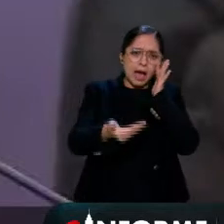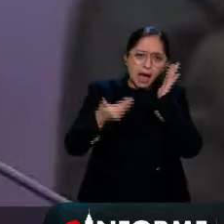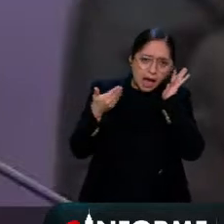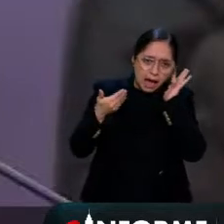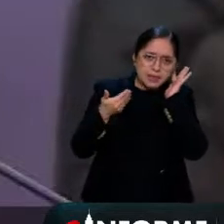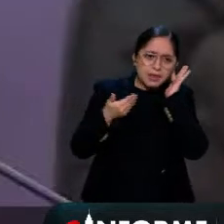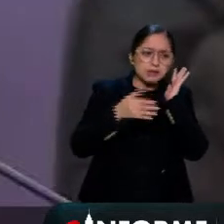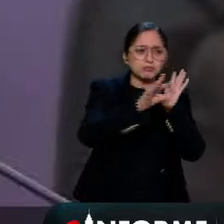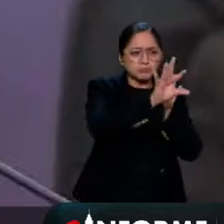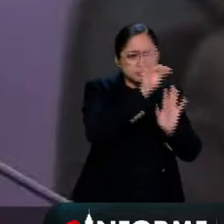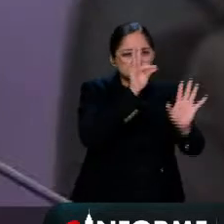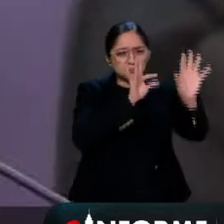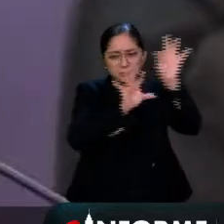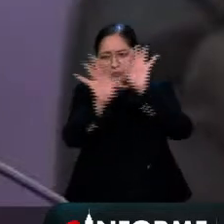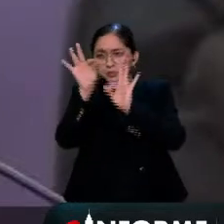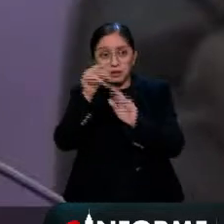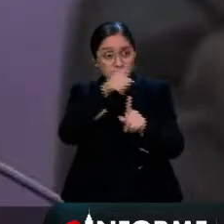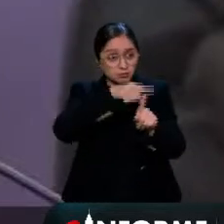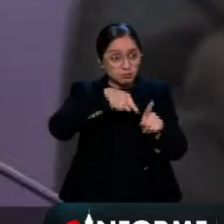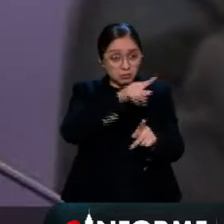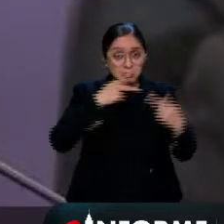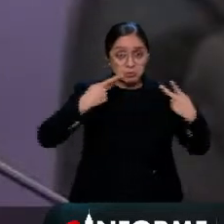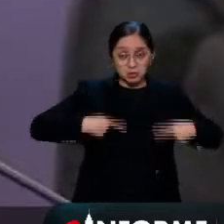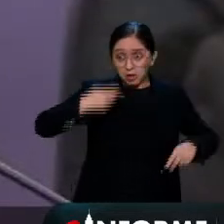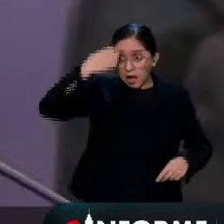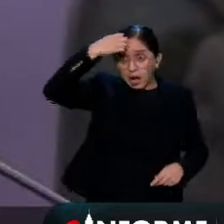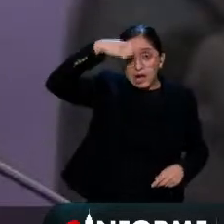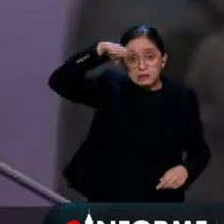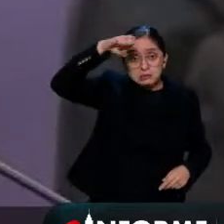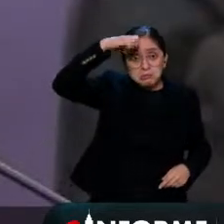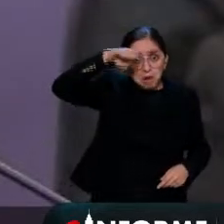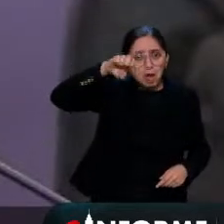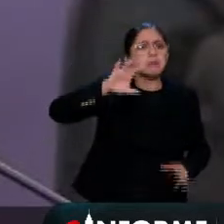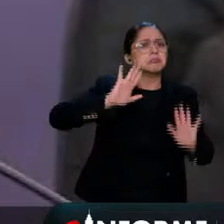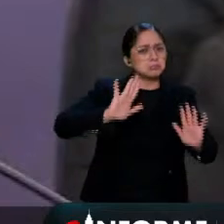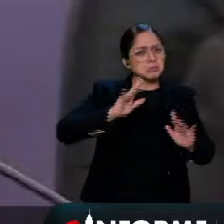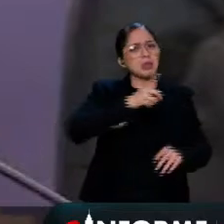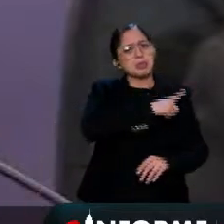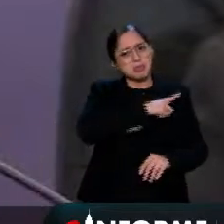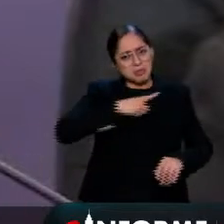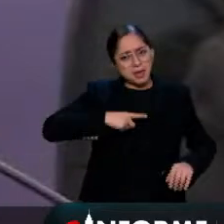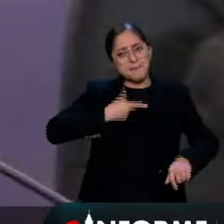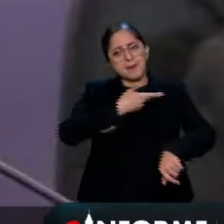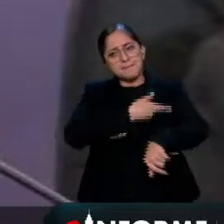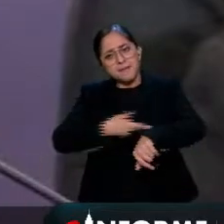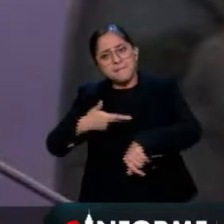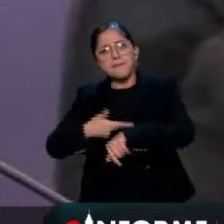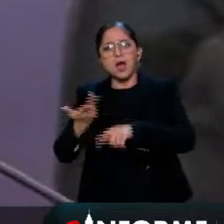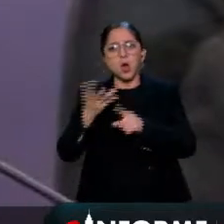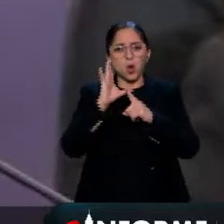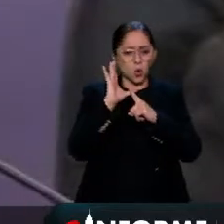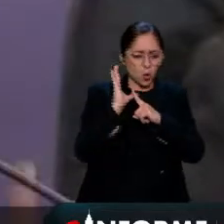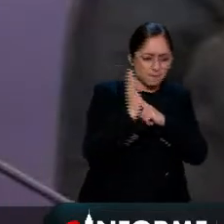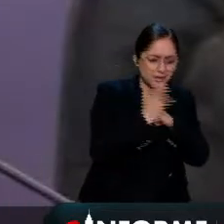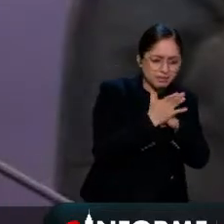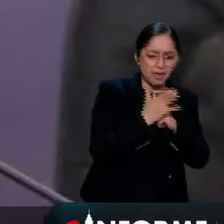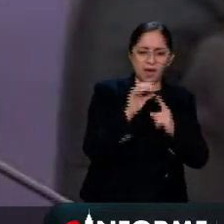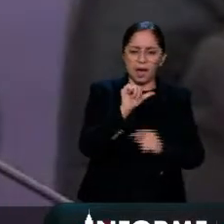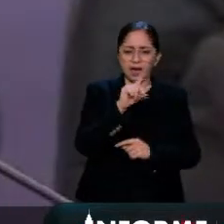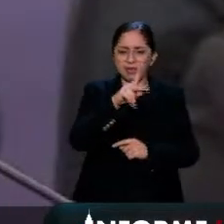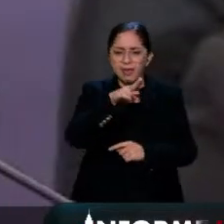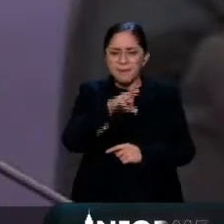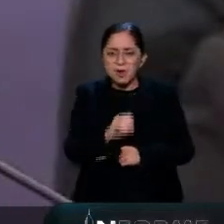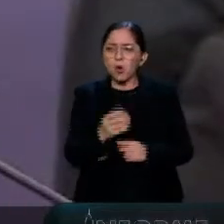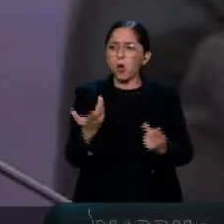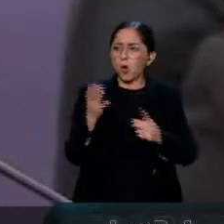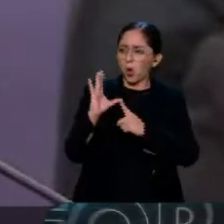personas son las más preparadas, que luego pasen por diversos mecanismos, comités académicos, comités de la